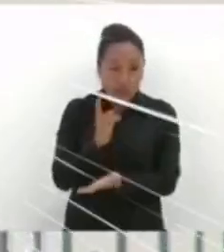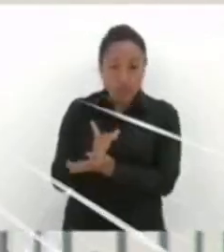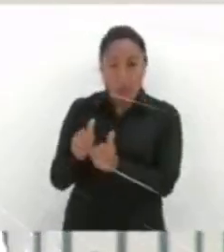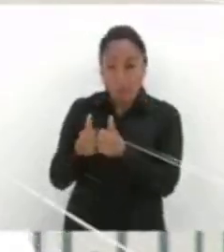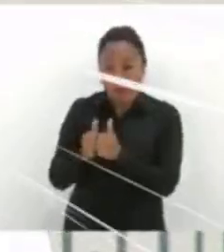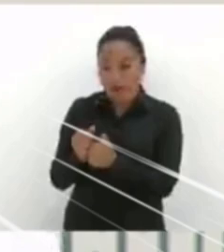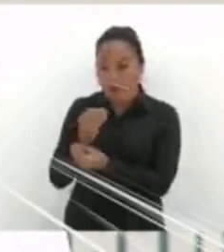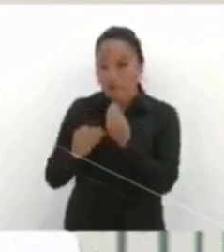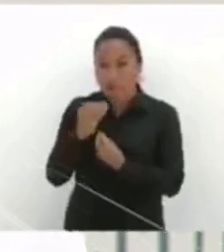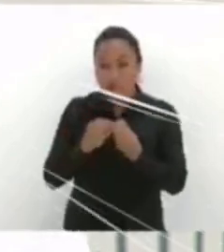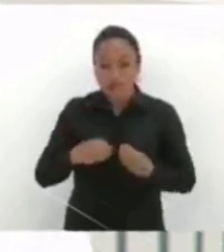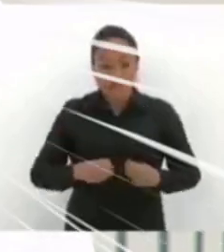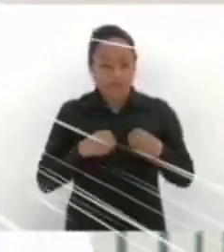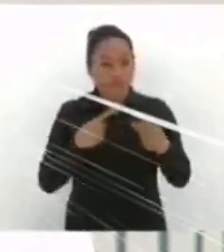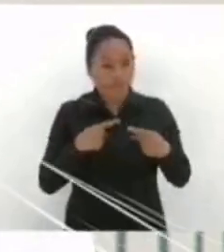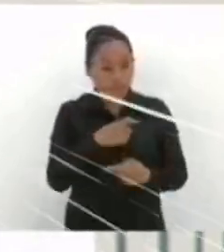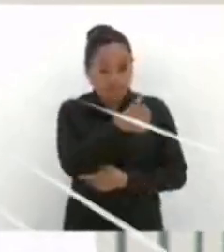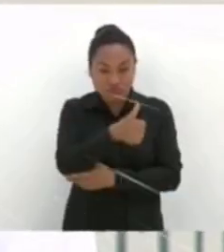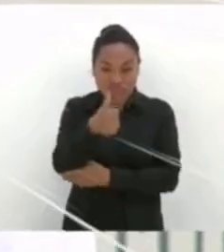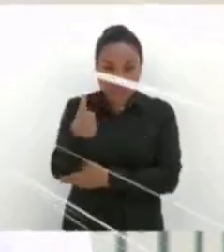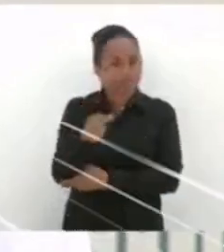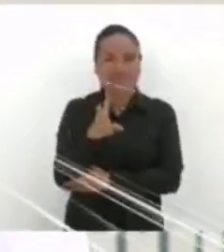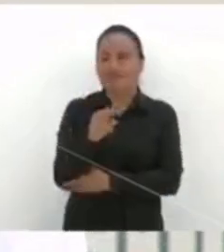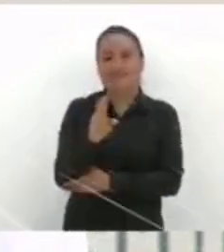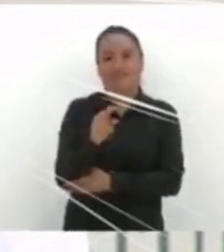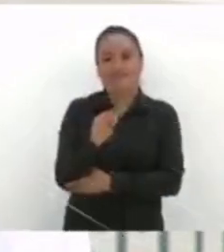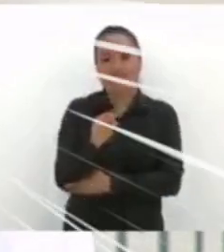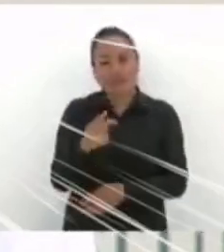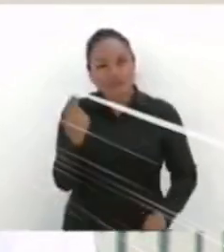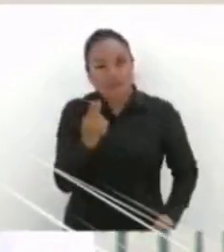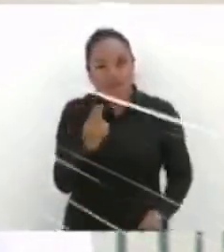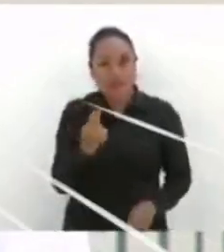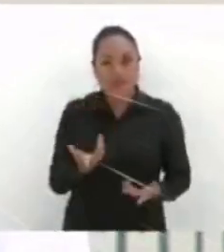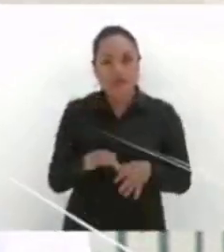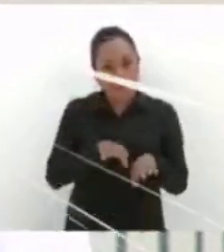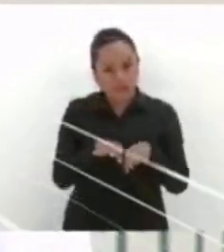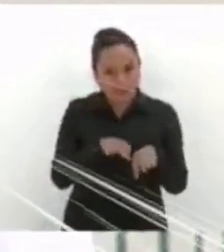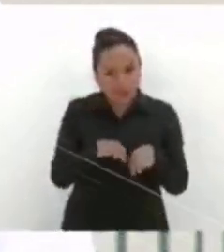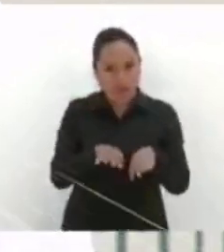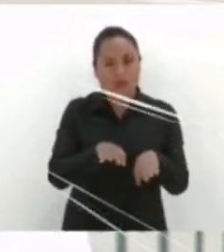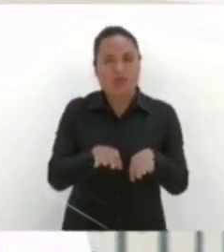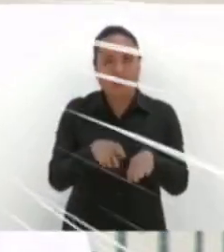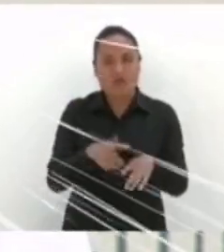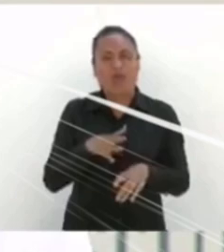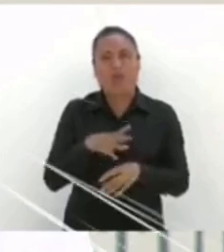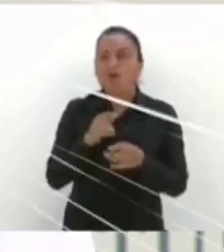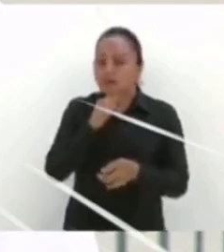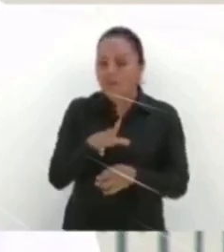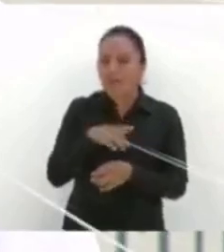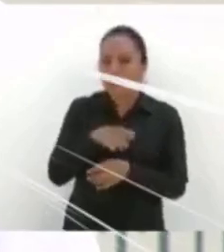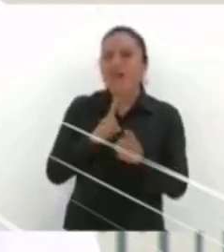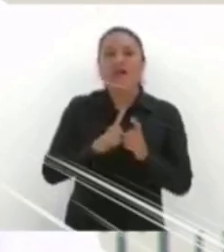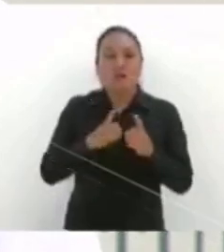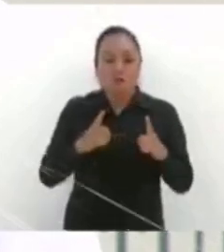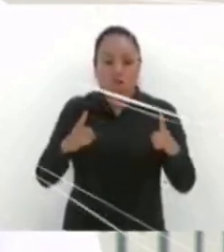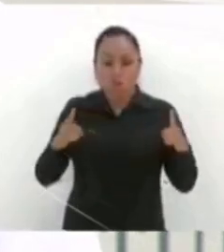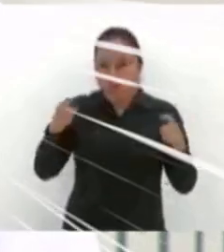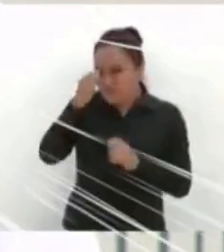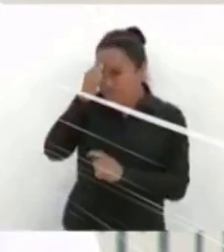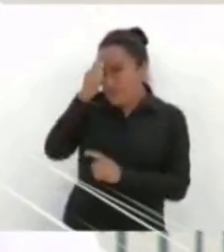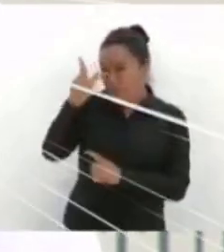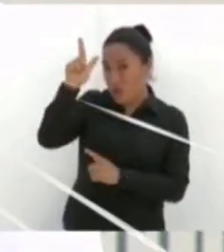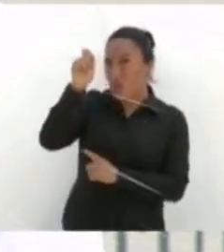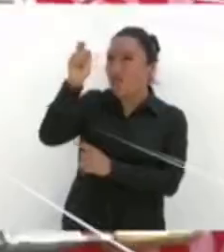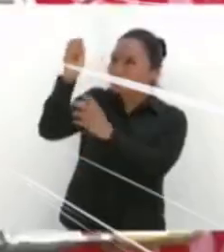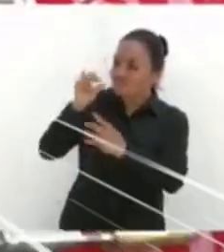hombre. Se requiere el desarrollo de lo espiritual. Se requiere la cultura,